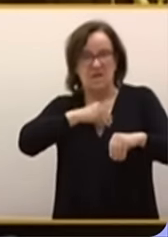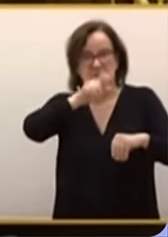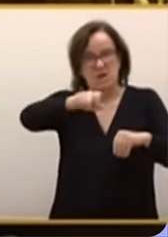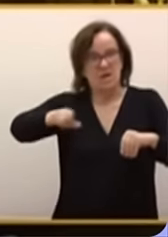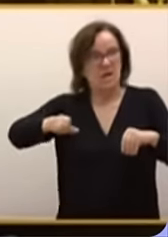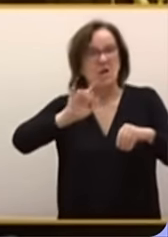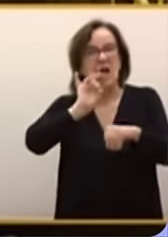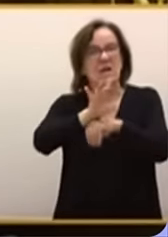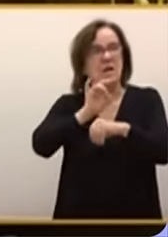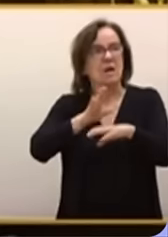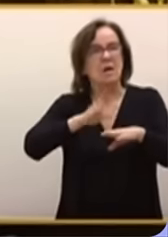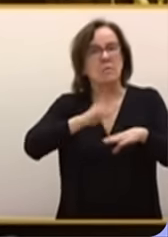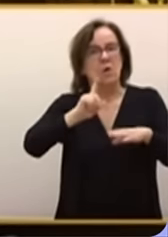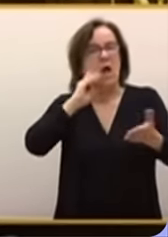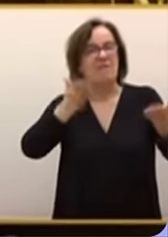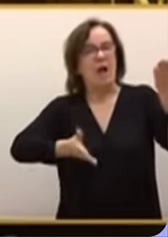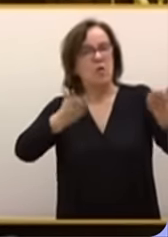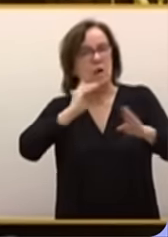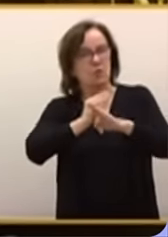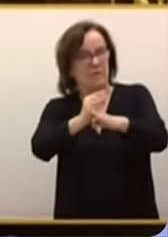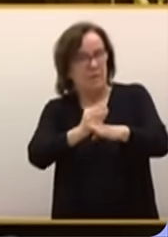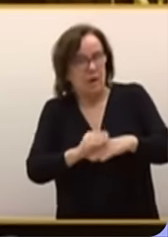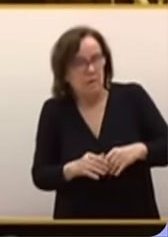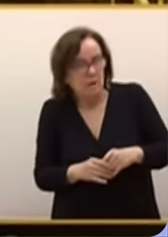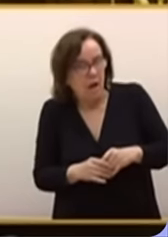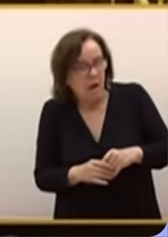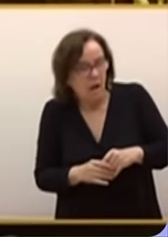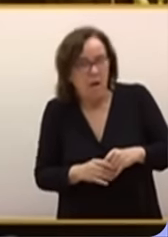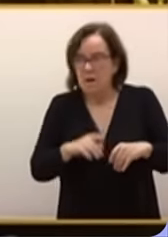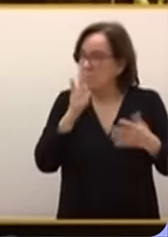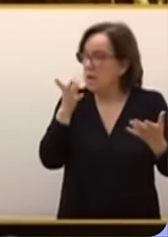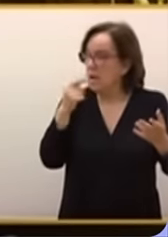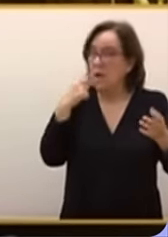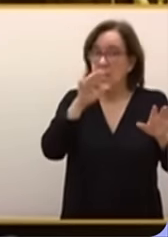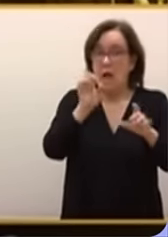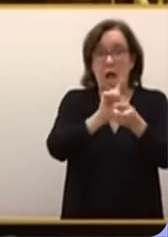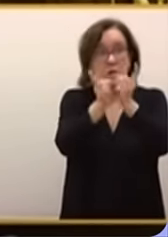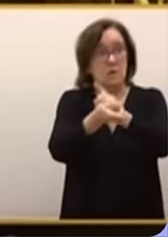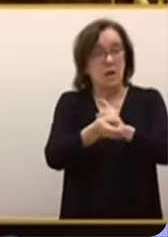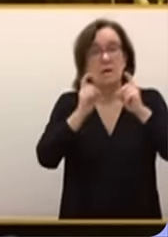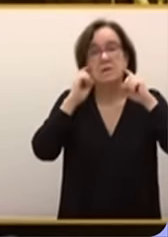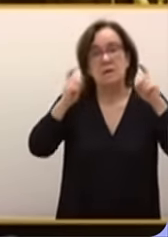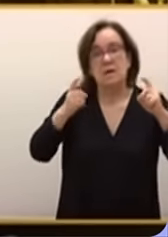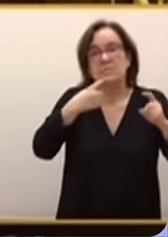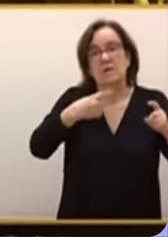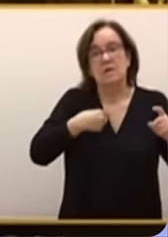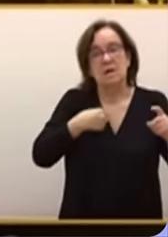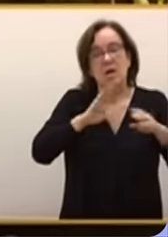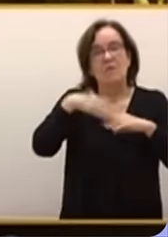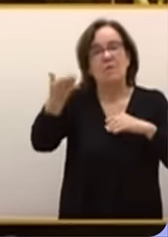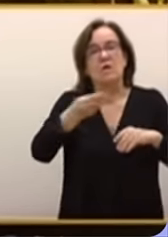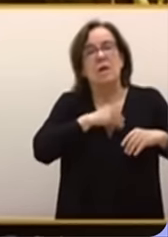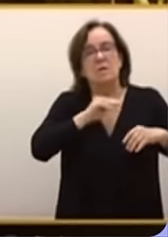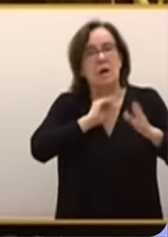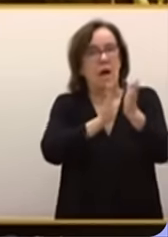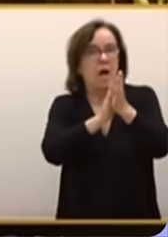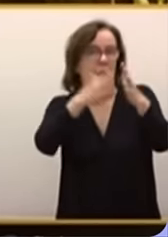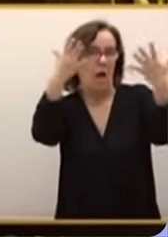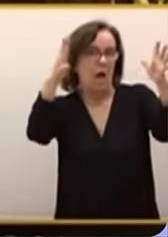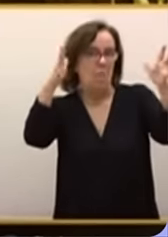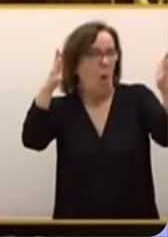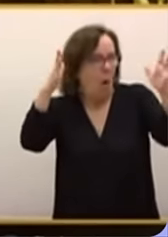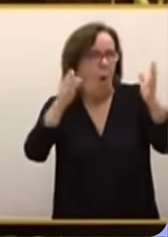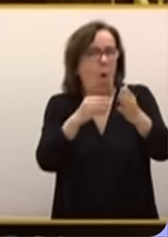en una carta porque no le valoramos lo suficiente. Y para convencernos de lo contrario, intenta decirnos que fuera de España le aplauden sin